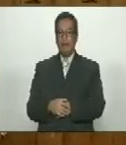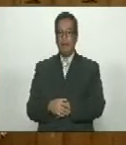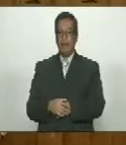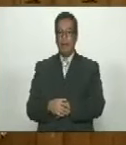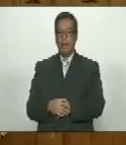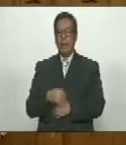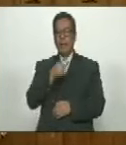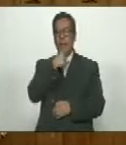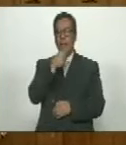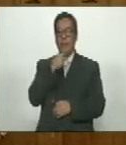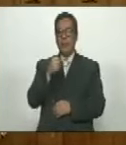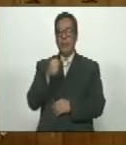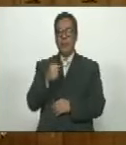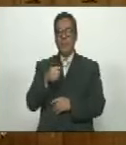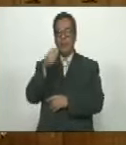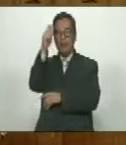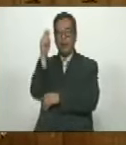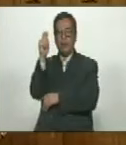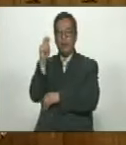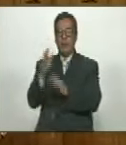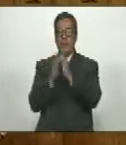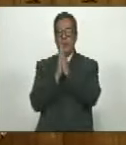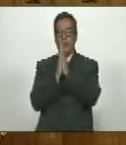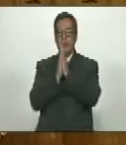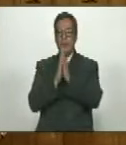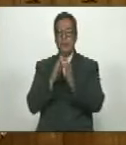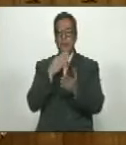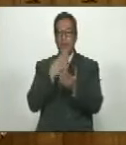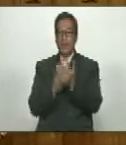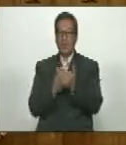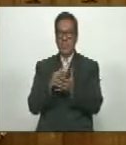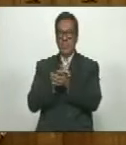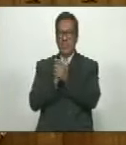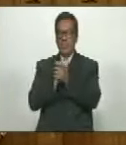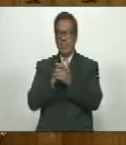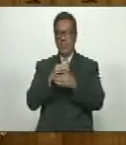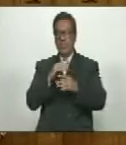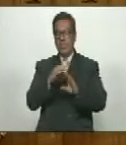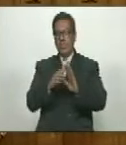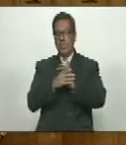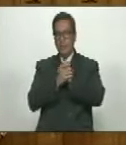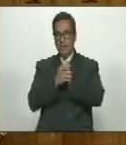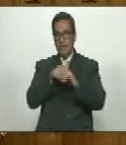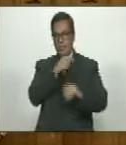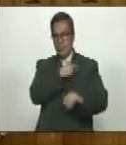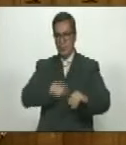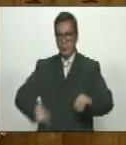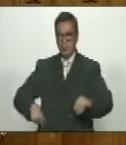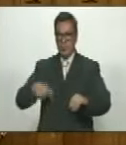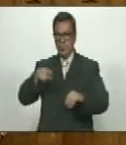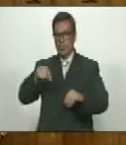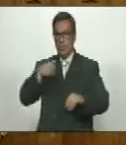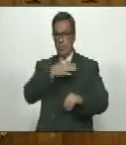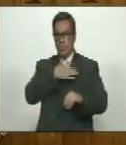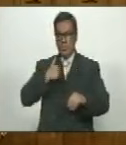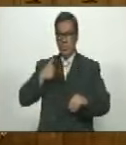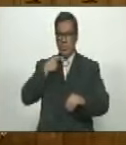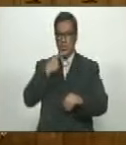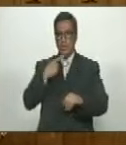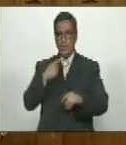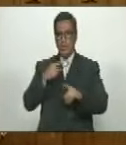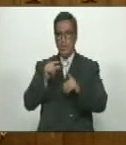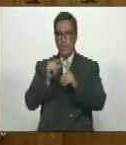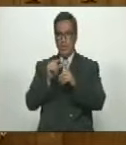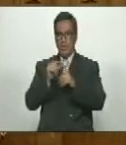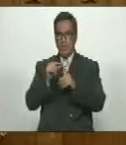Micrófono para el diputado, por favor. Gracias, camarada, presidente. Bien, yo quisiera emitir